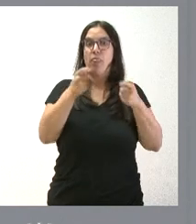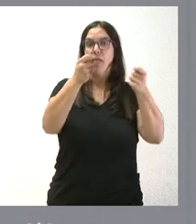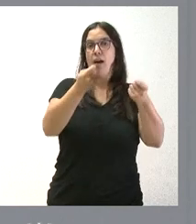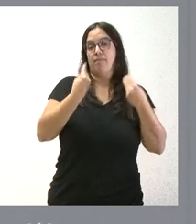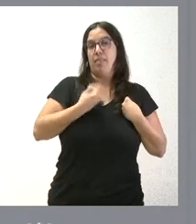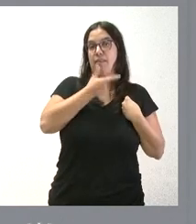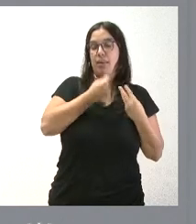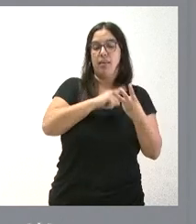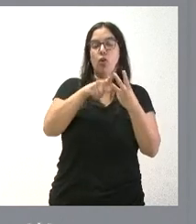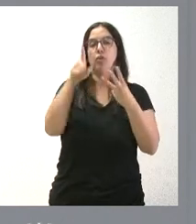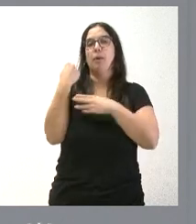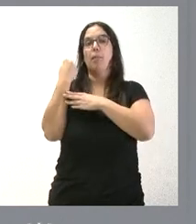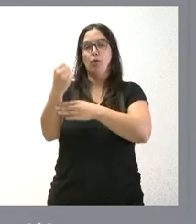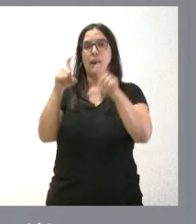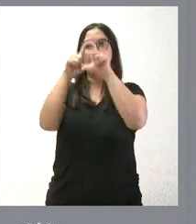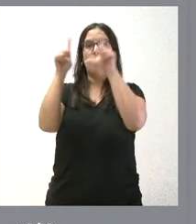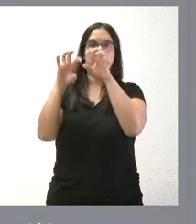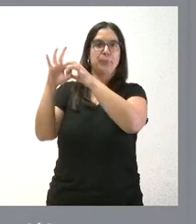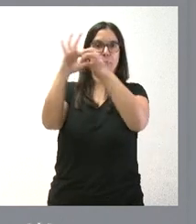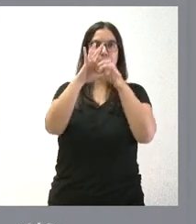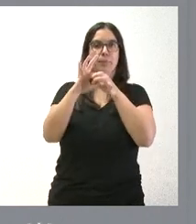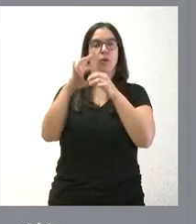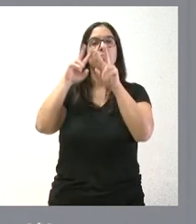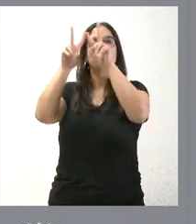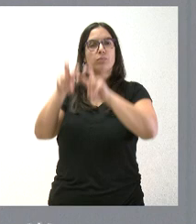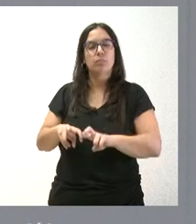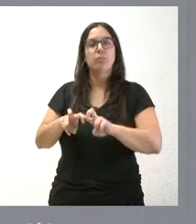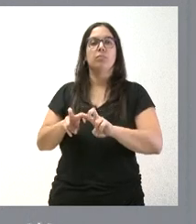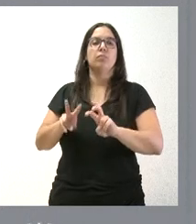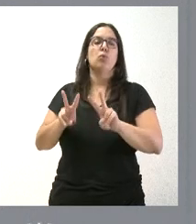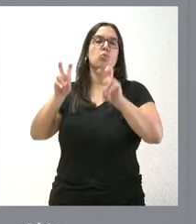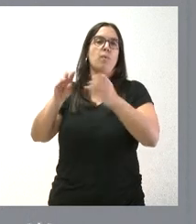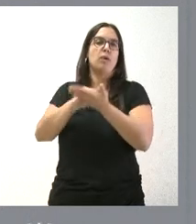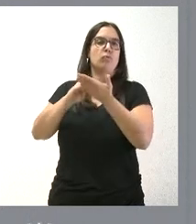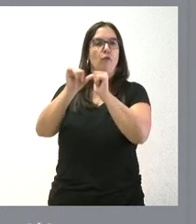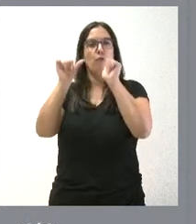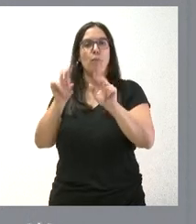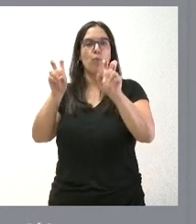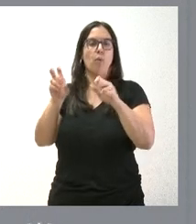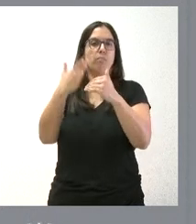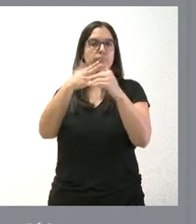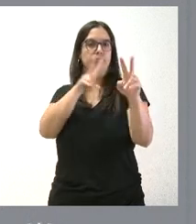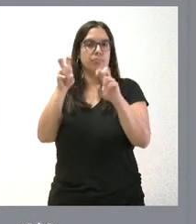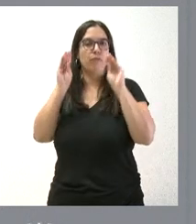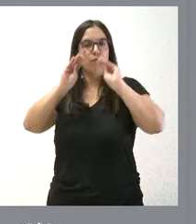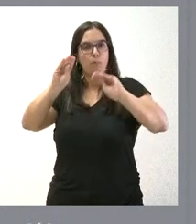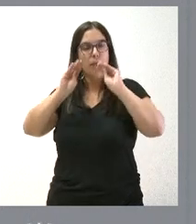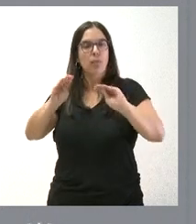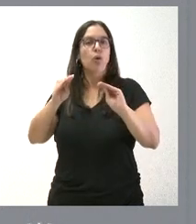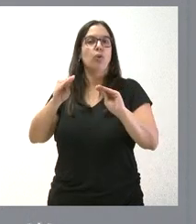o bien apoyando al clúster para investigar nuevas soluciones innovadoras y la formación de los